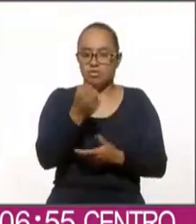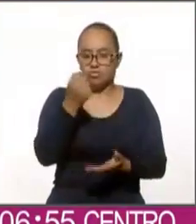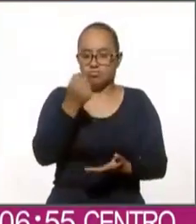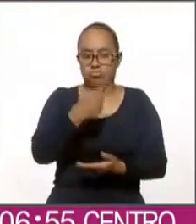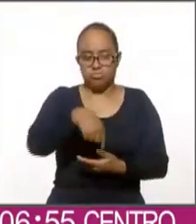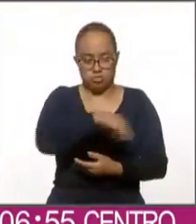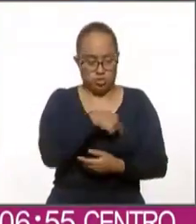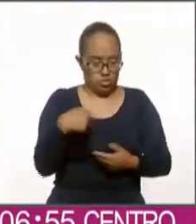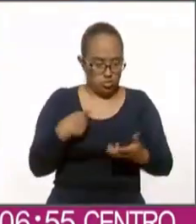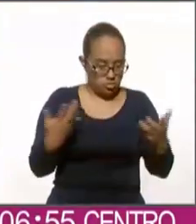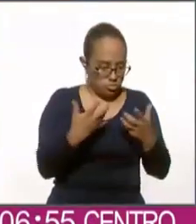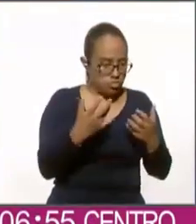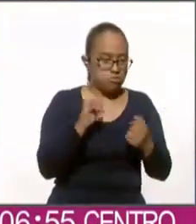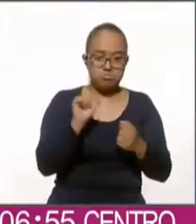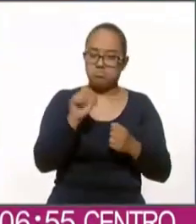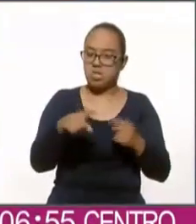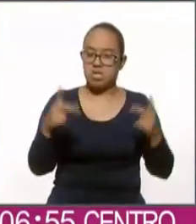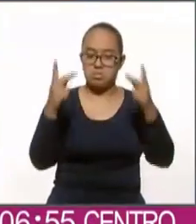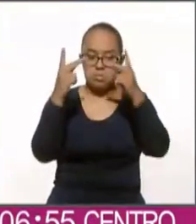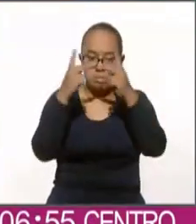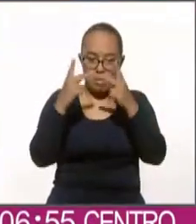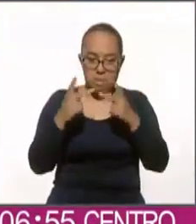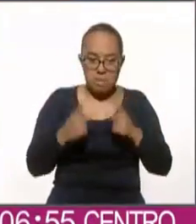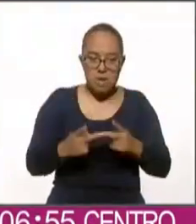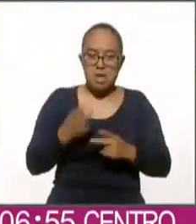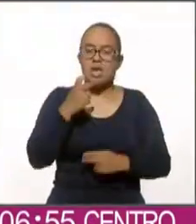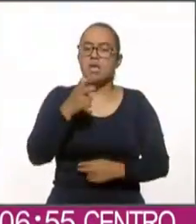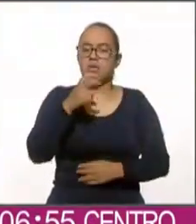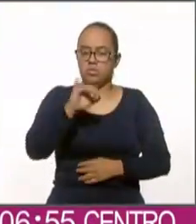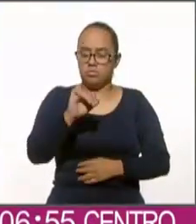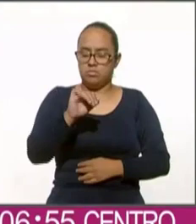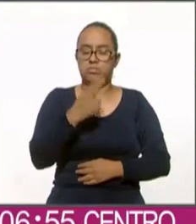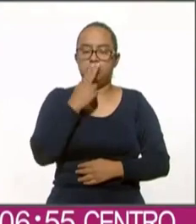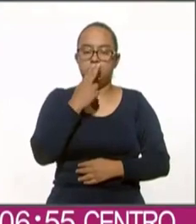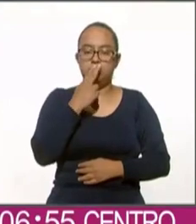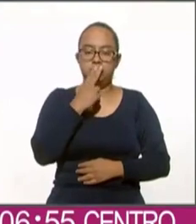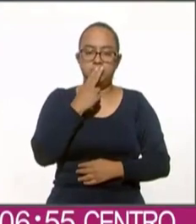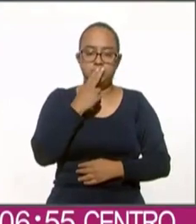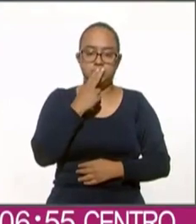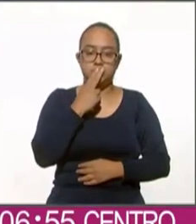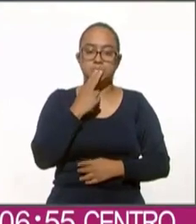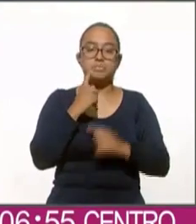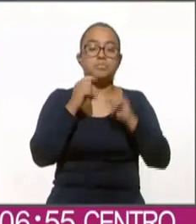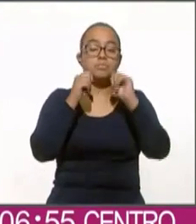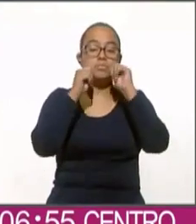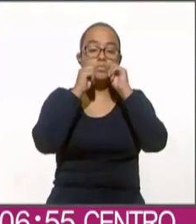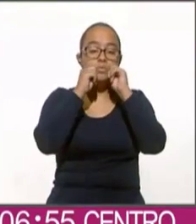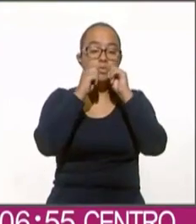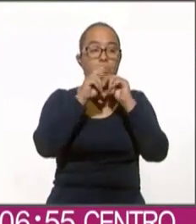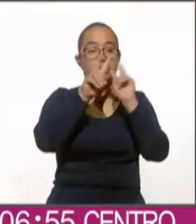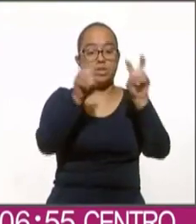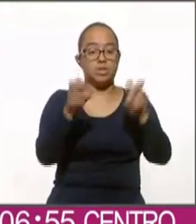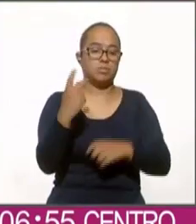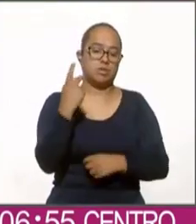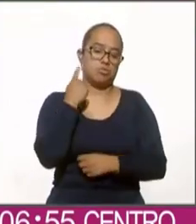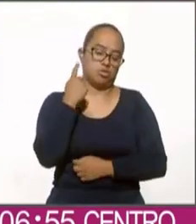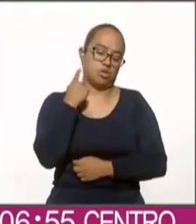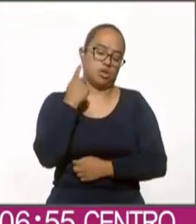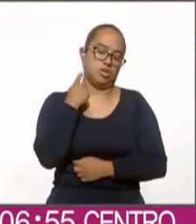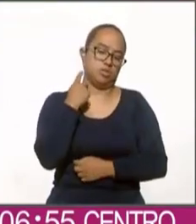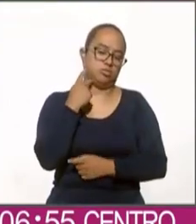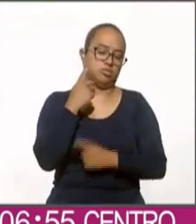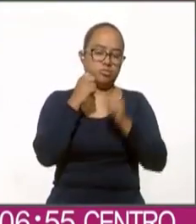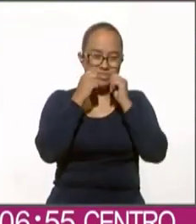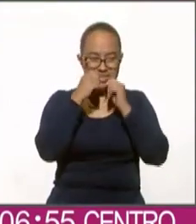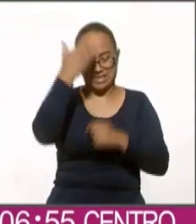hacemos coincide es funcional es funcional aún en contextos políticos como sabemos Lupita